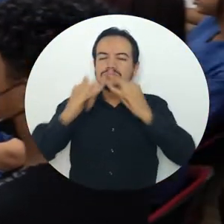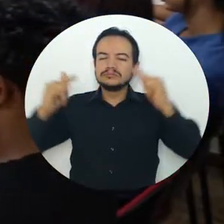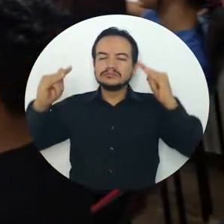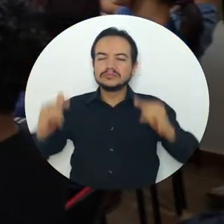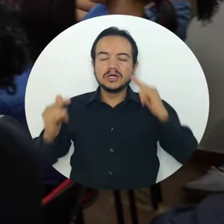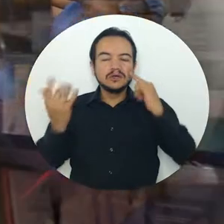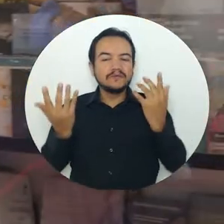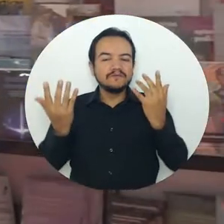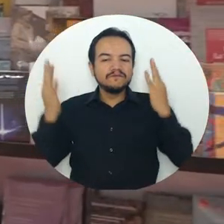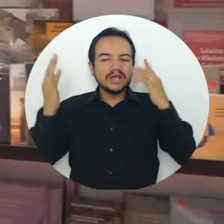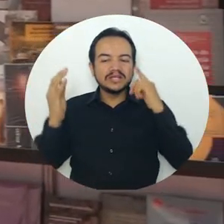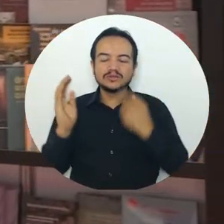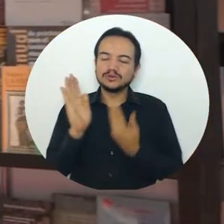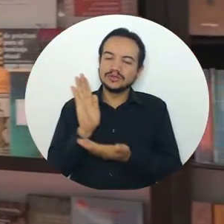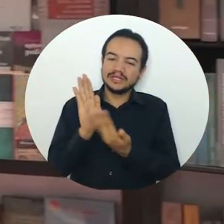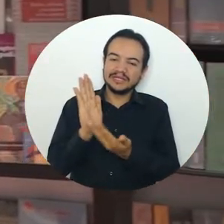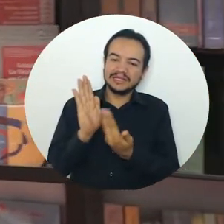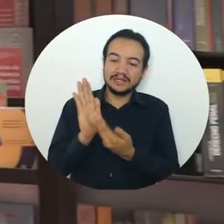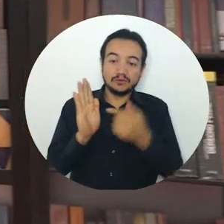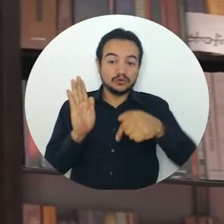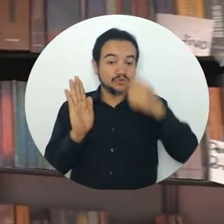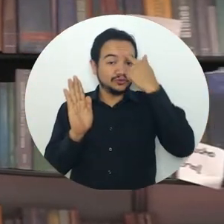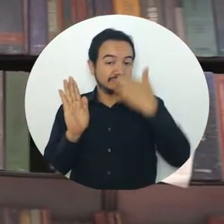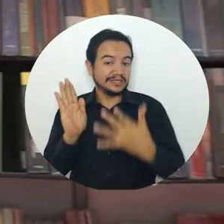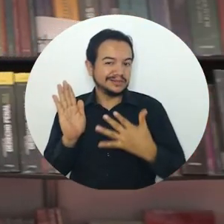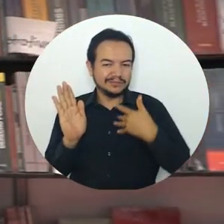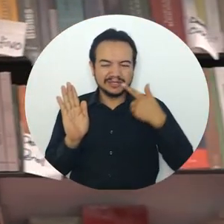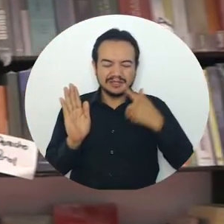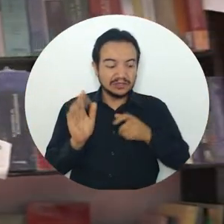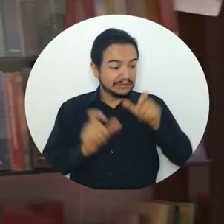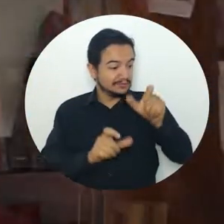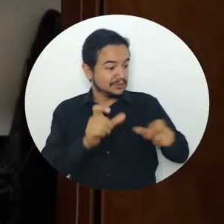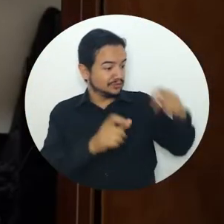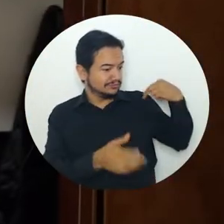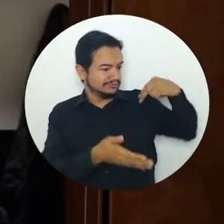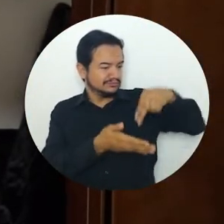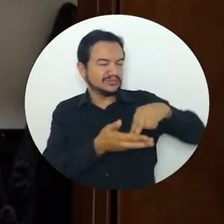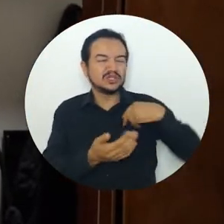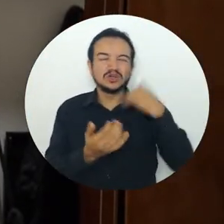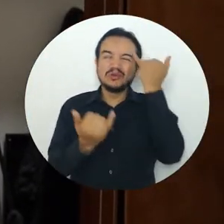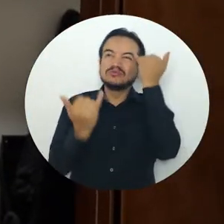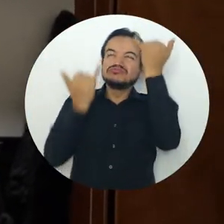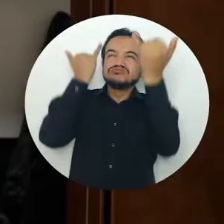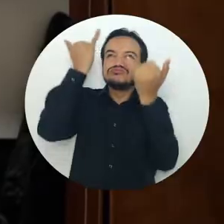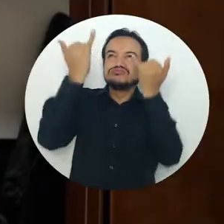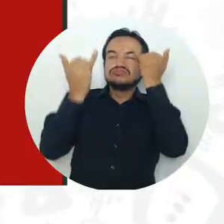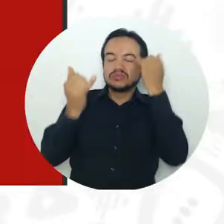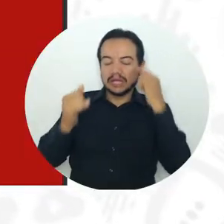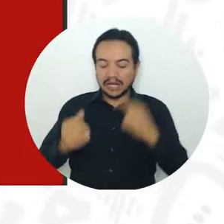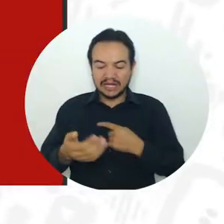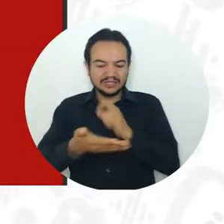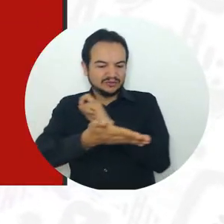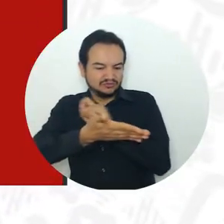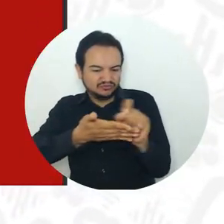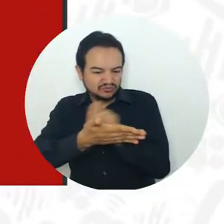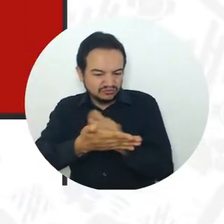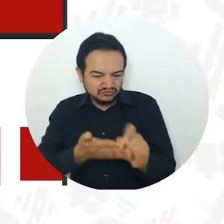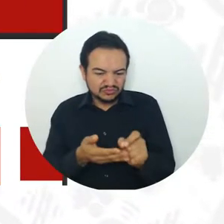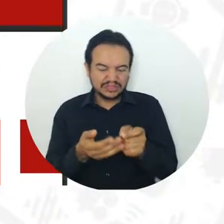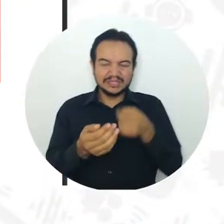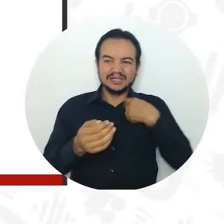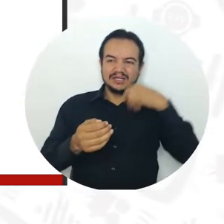la Cultura de Santa Marta fue un espacio en el que los autores dieron rienda suelta a la imaginación y creación de artículos académicos,